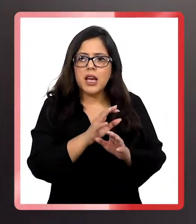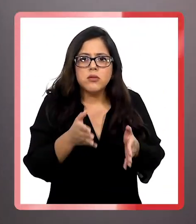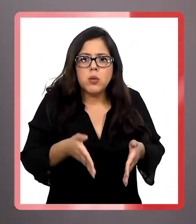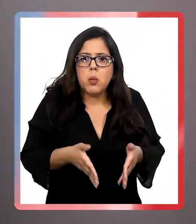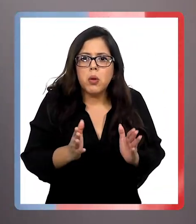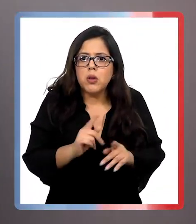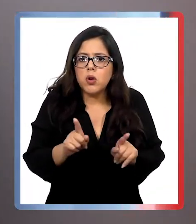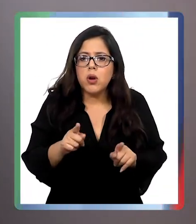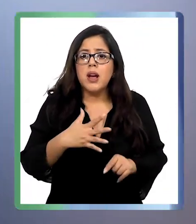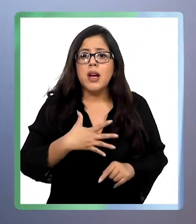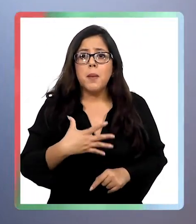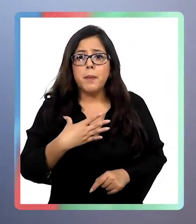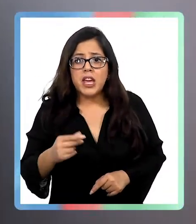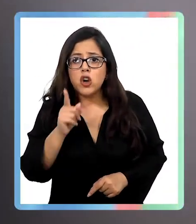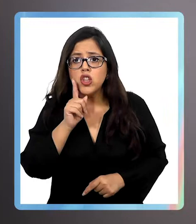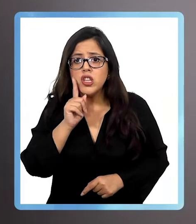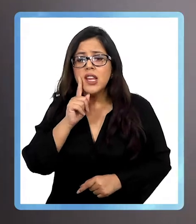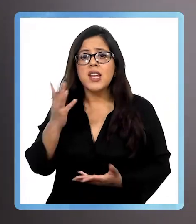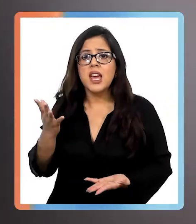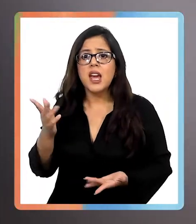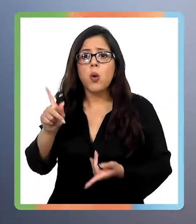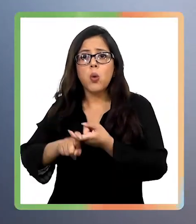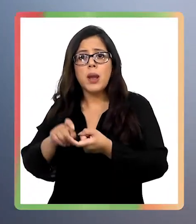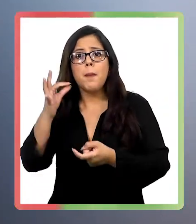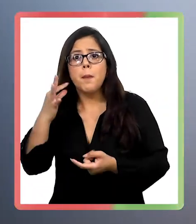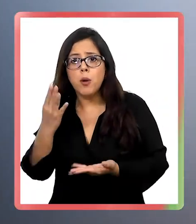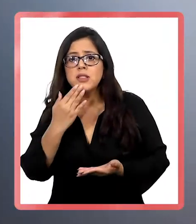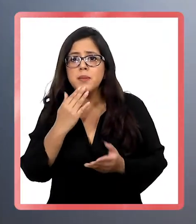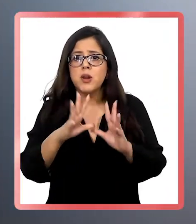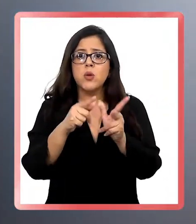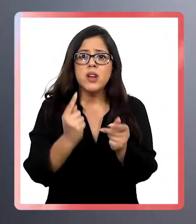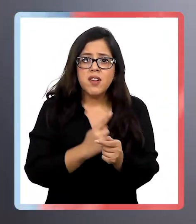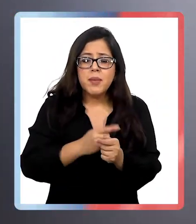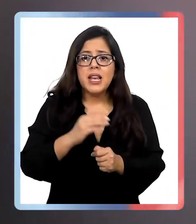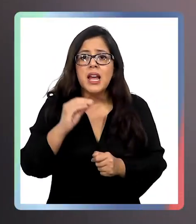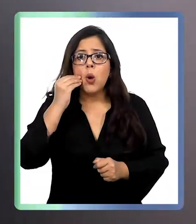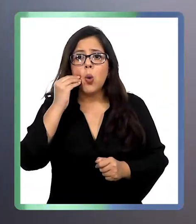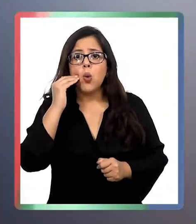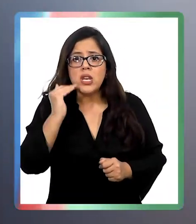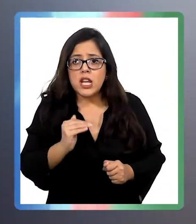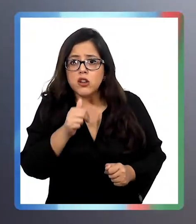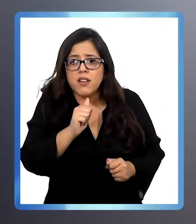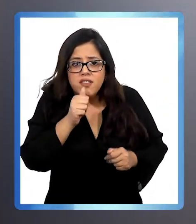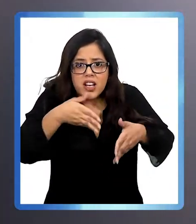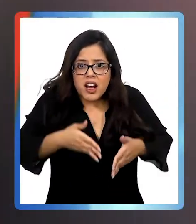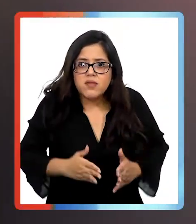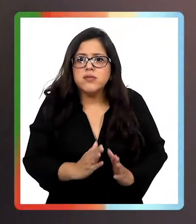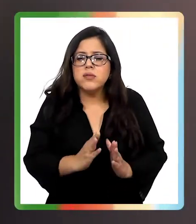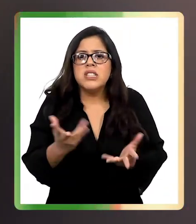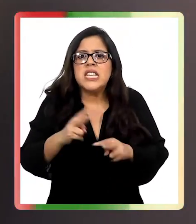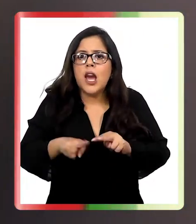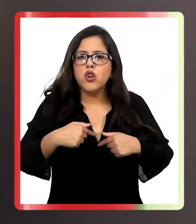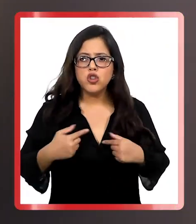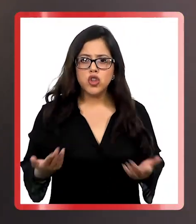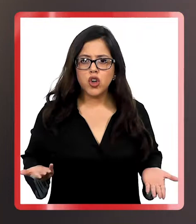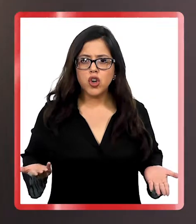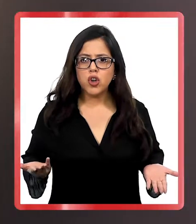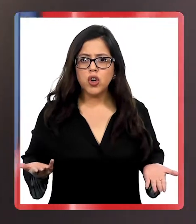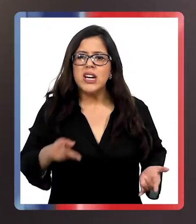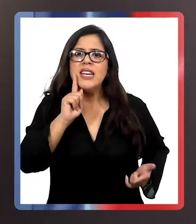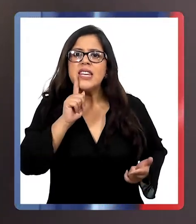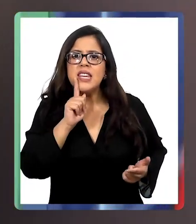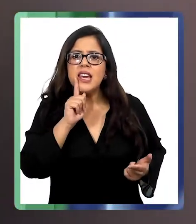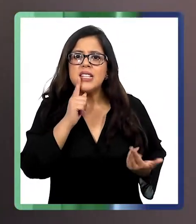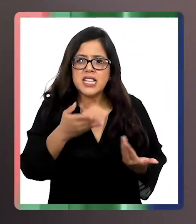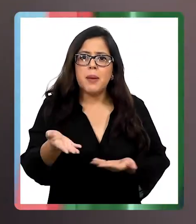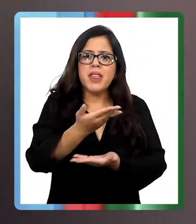la calle. Mi hijo dejó una señora, dejó una familia, un nieto que todavía ni nace. ¿Y qué hago yo? ¿A